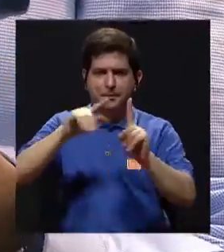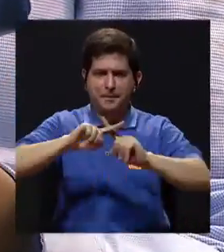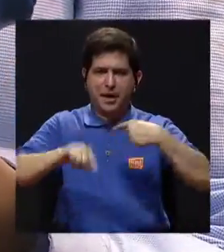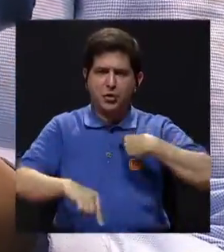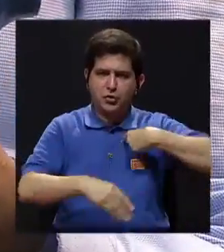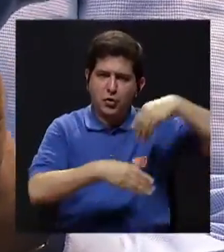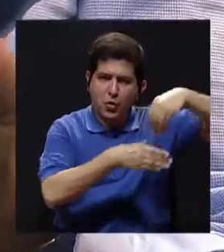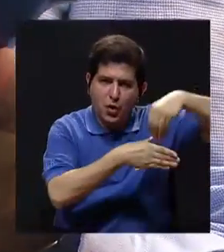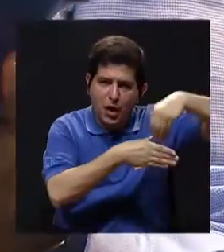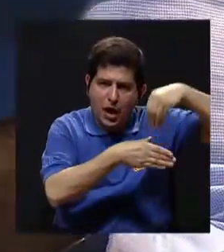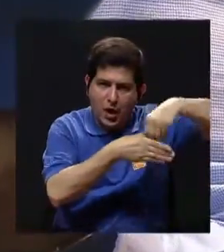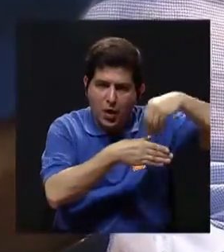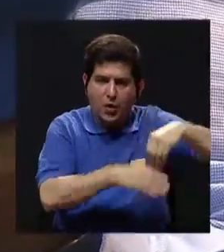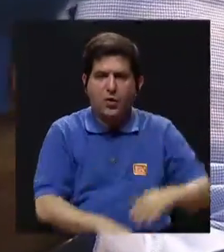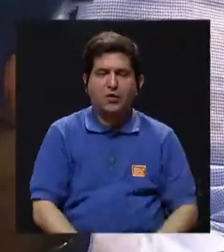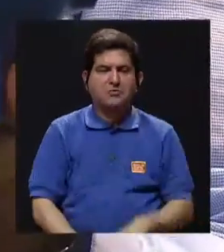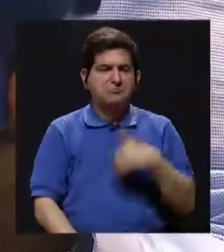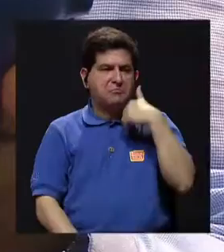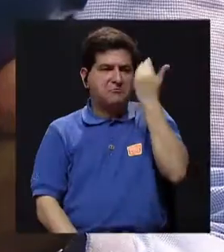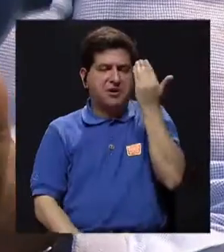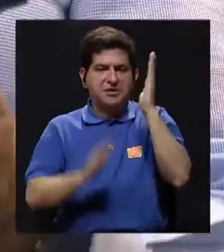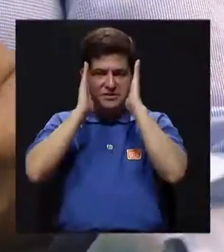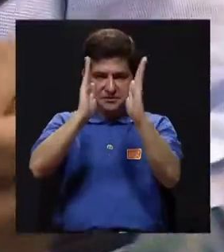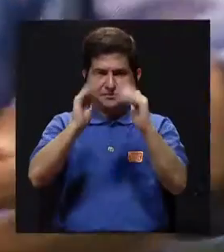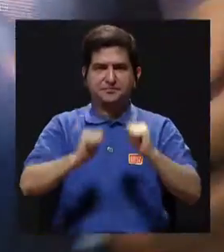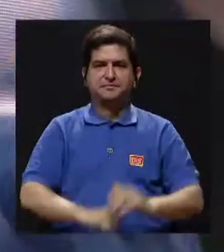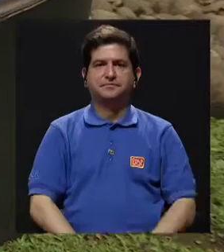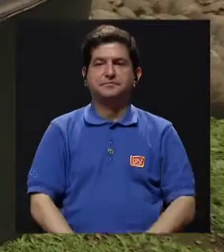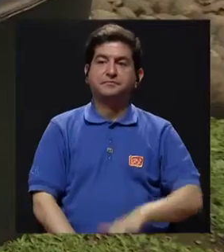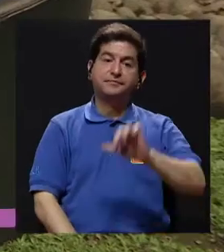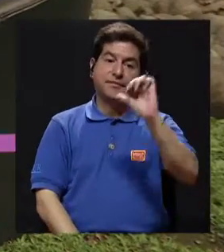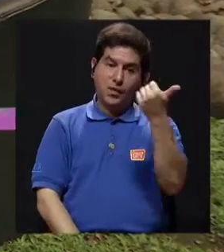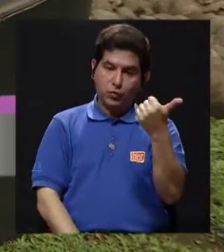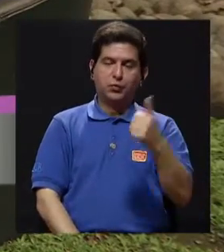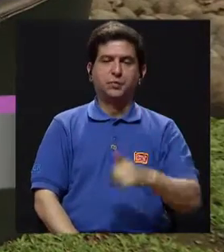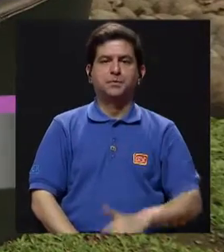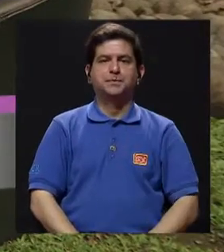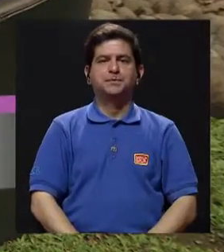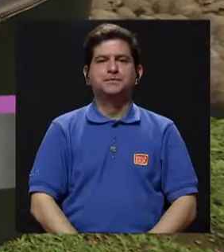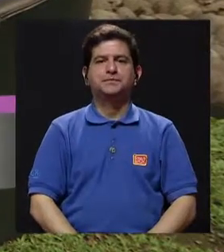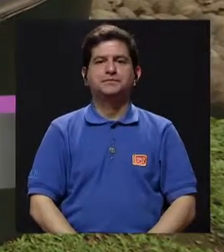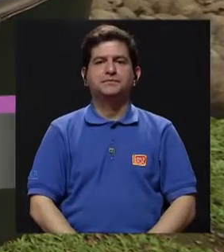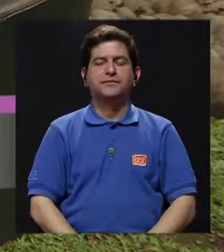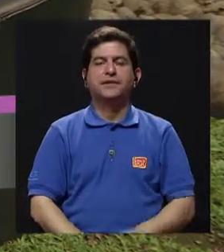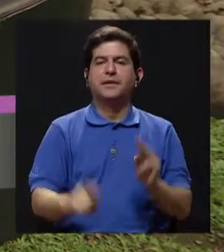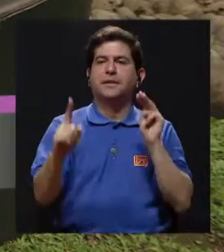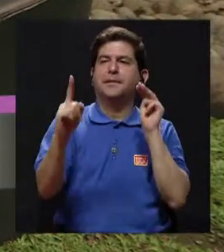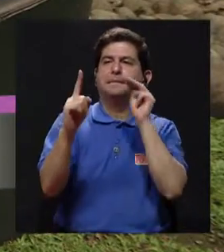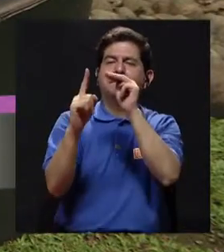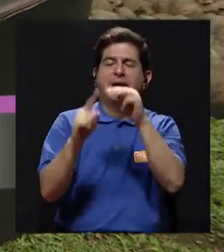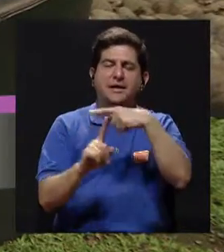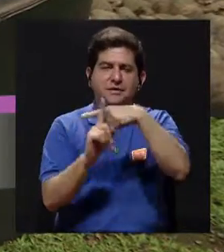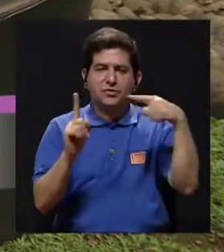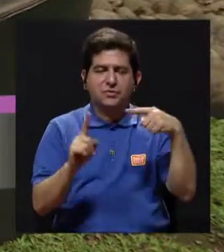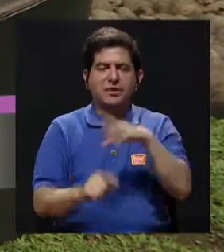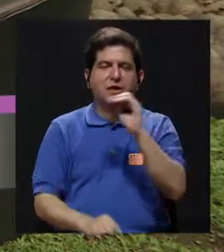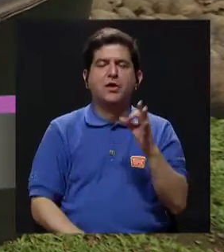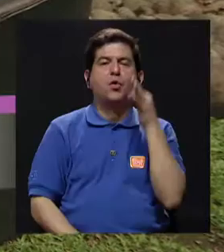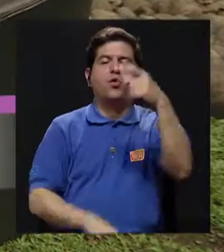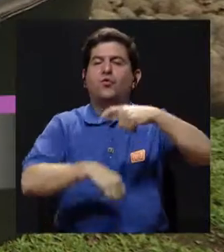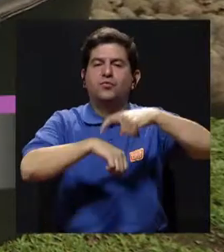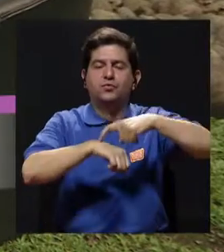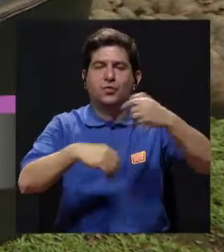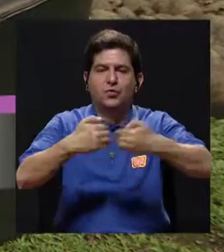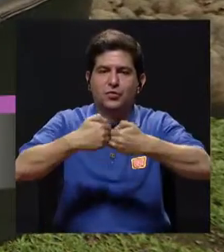tengo un ahorro, yo voy a fácilmente poder cubrirlo. Y lo otro es, esas metas de mediano y largo